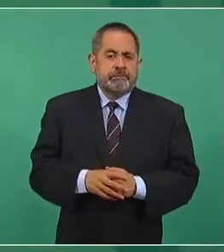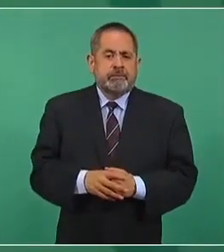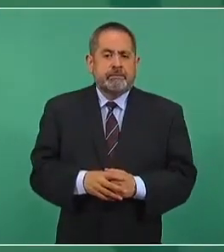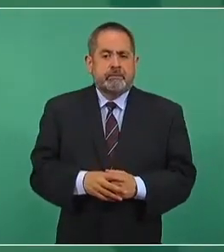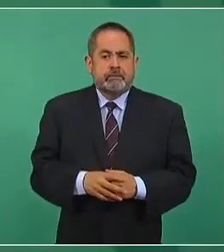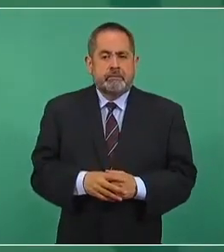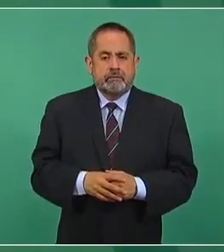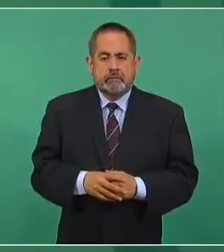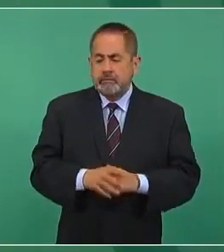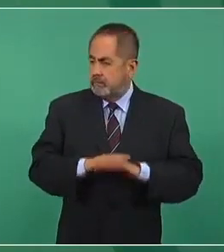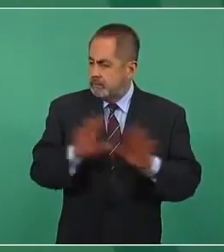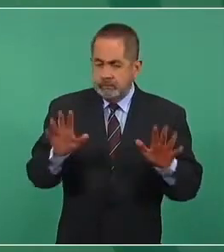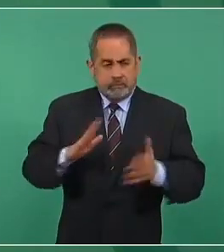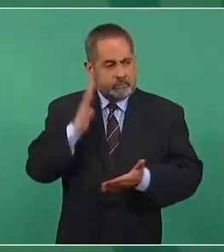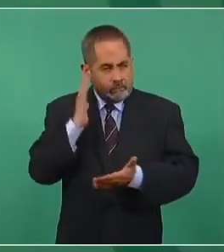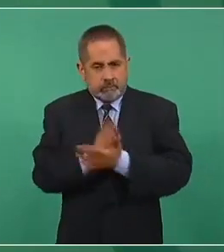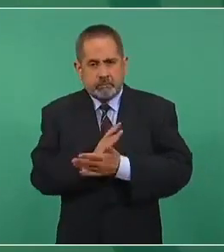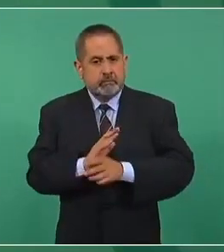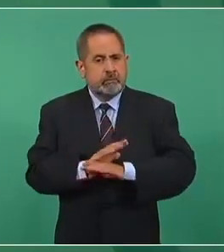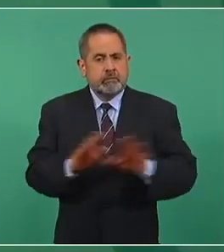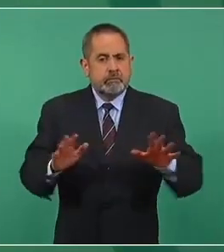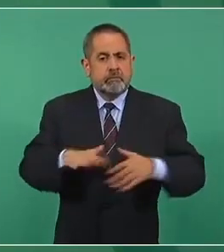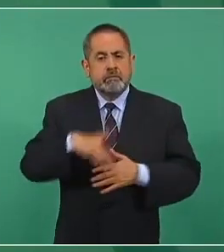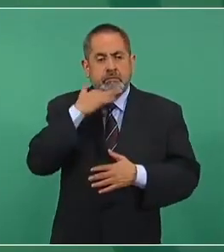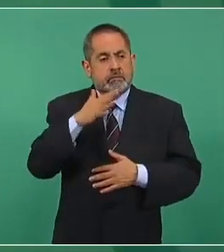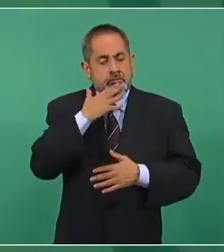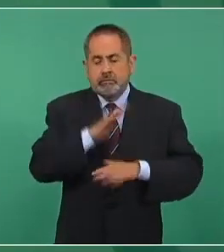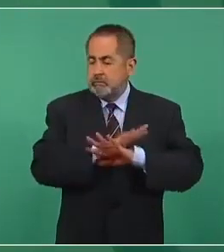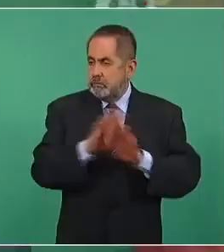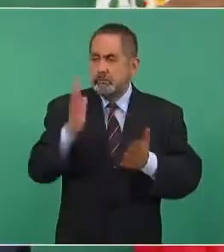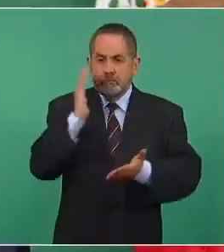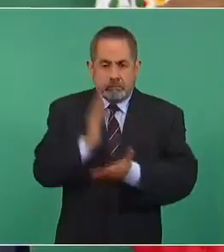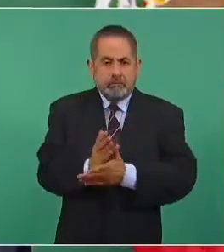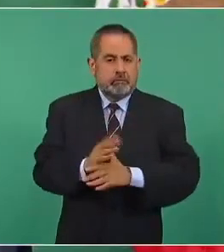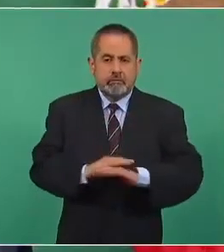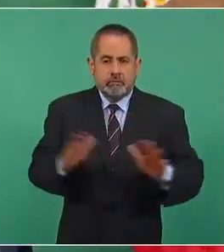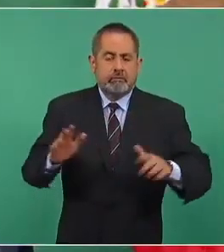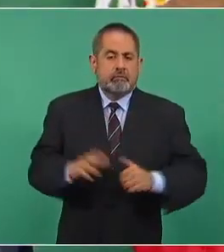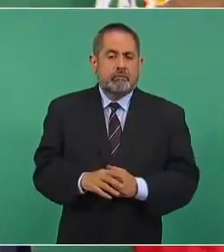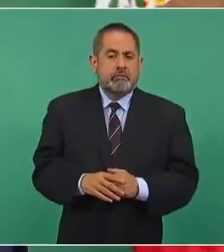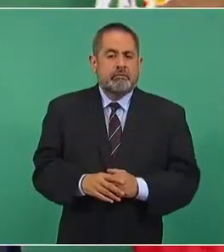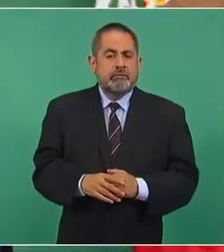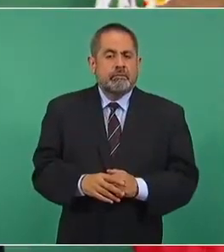No se va a permitir la corrupción y